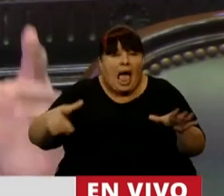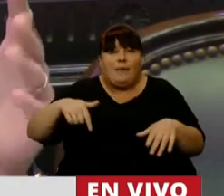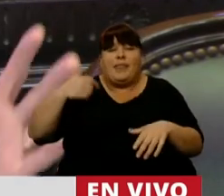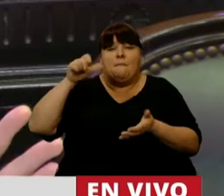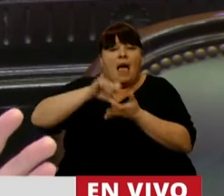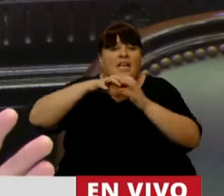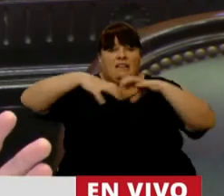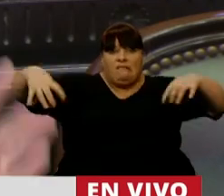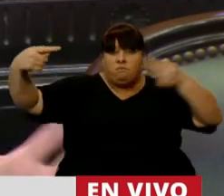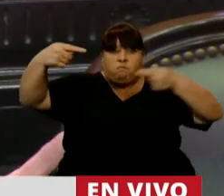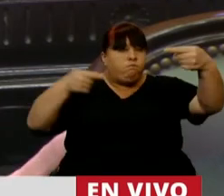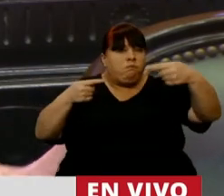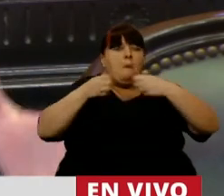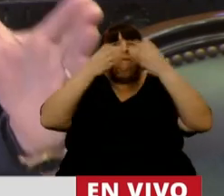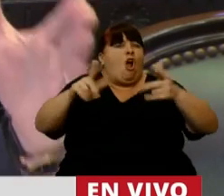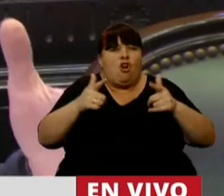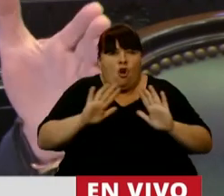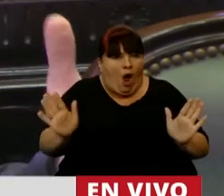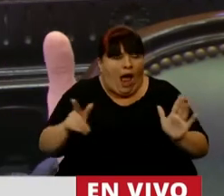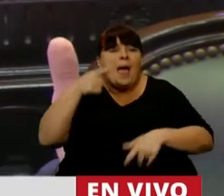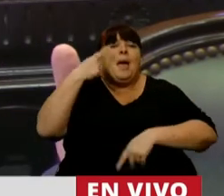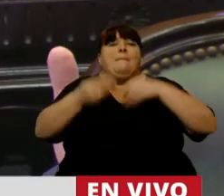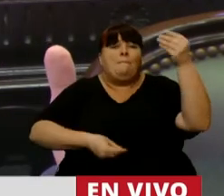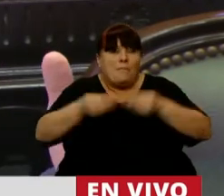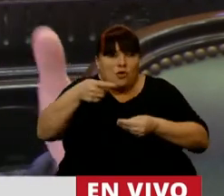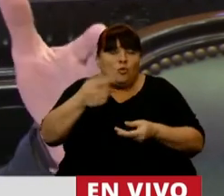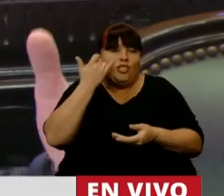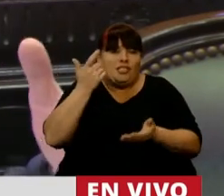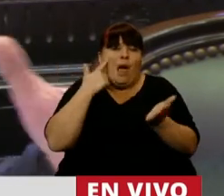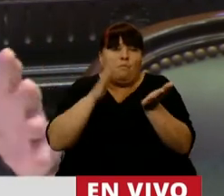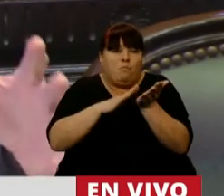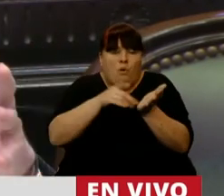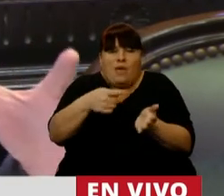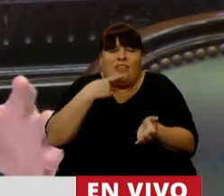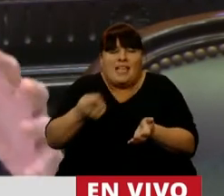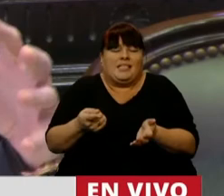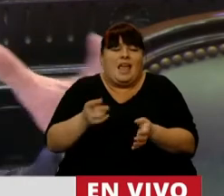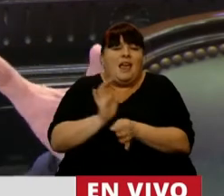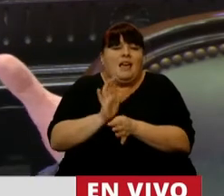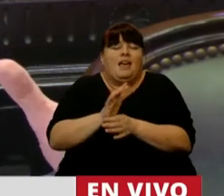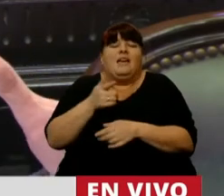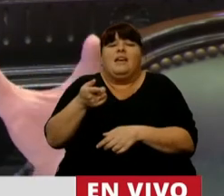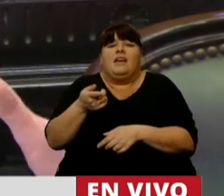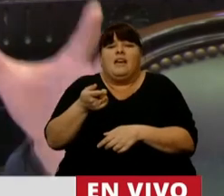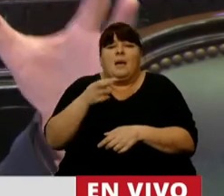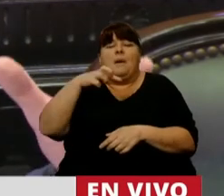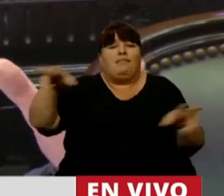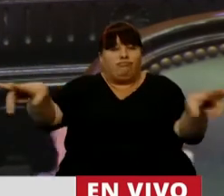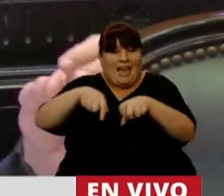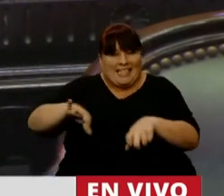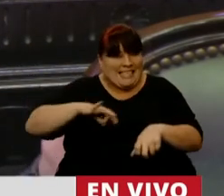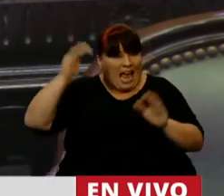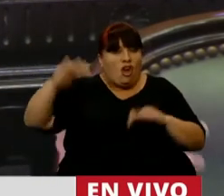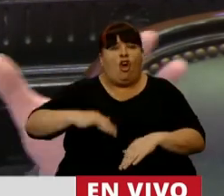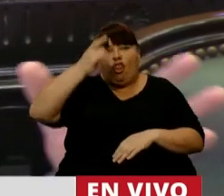un país dividido. Miren, el presupuesto habla de una caída, mejor dicho, la caída del PBI este